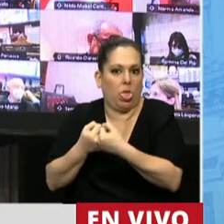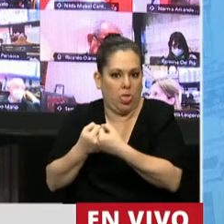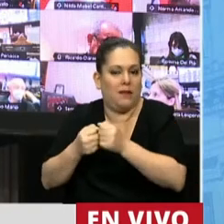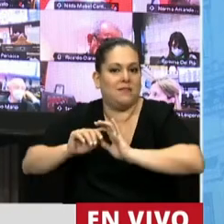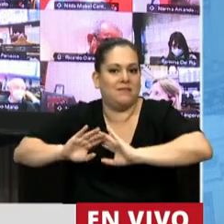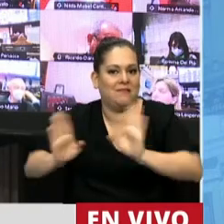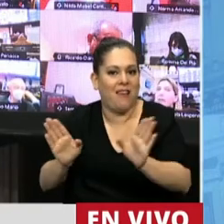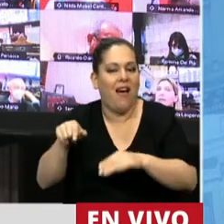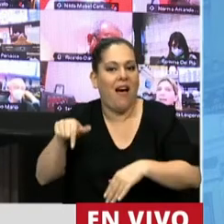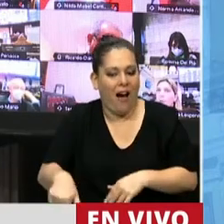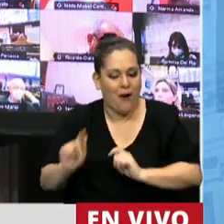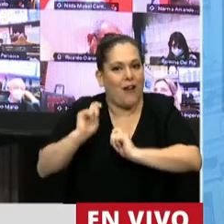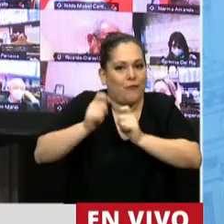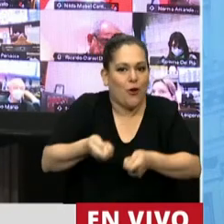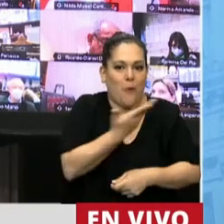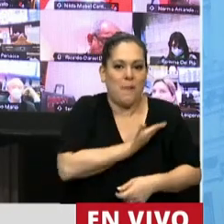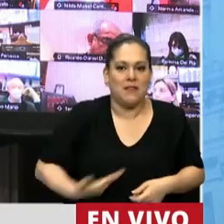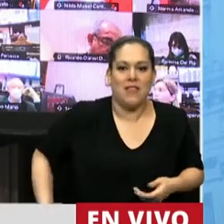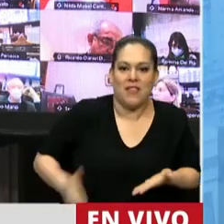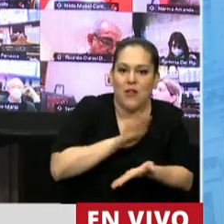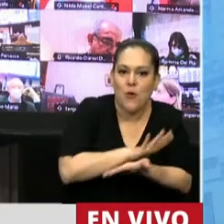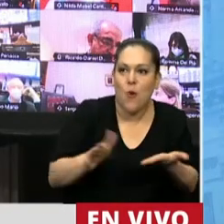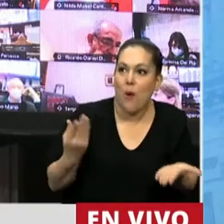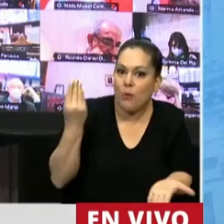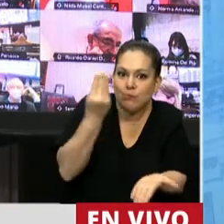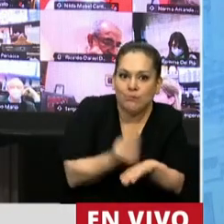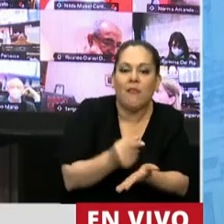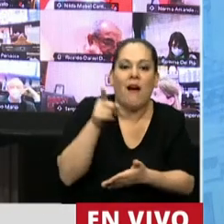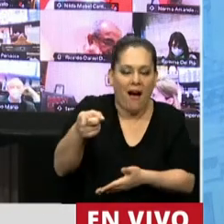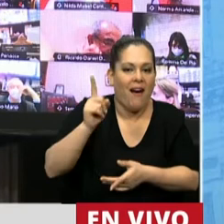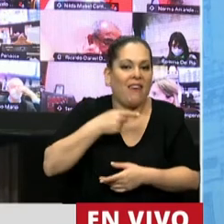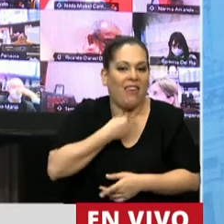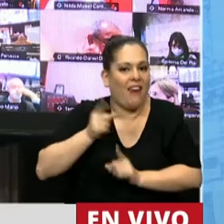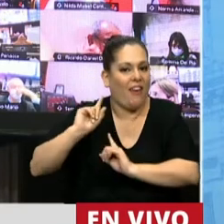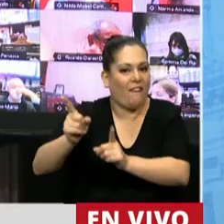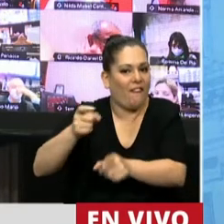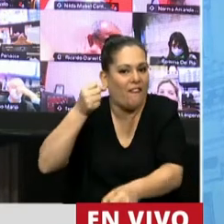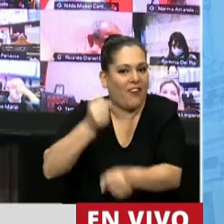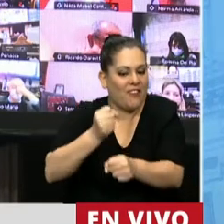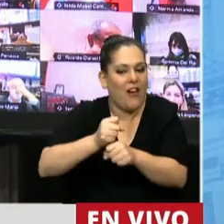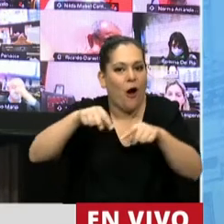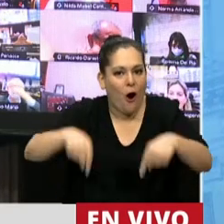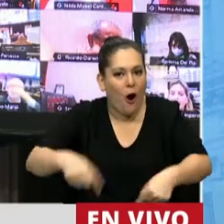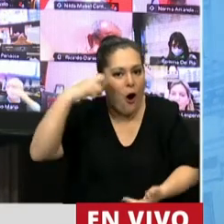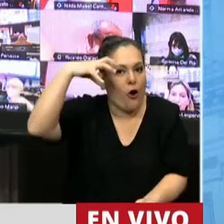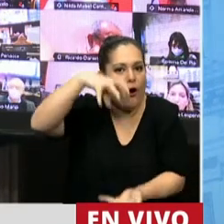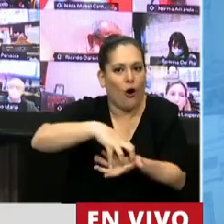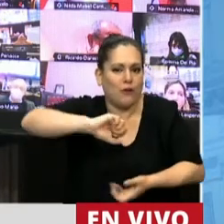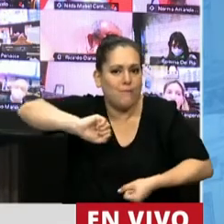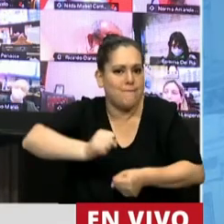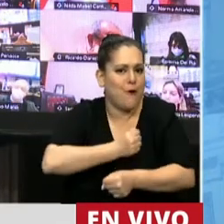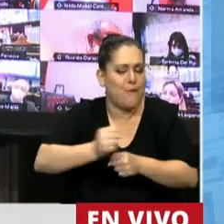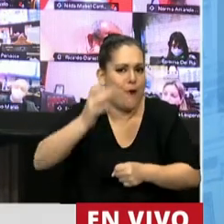un nuevo presidente lo haya enviado a este Congreso y hoy este Congreso esté ratificando en un tiempo récord.